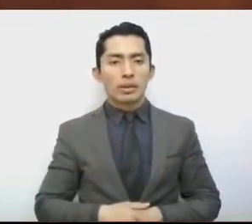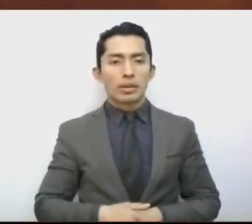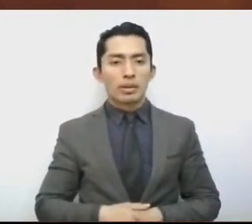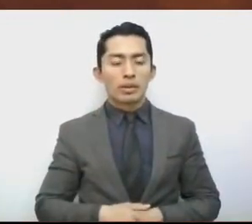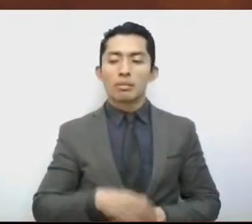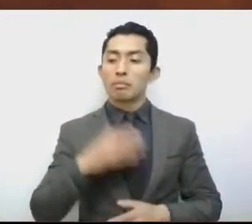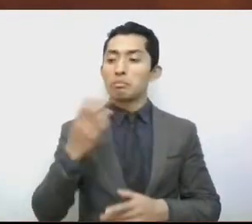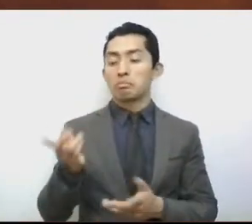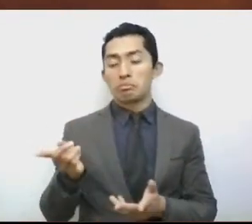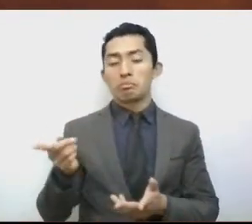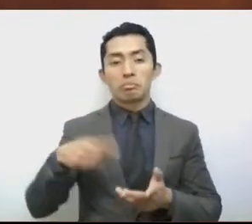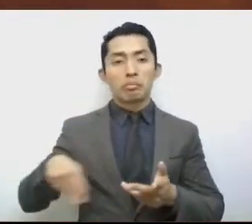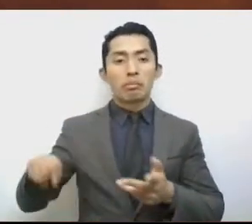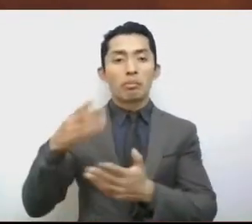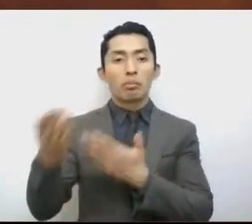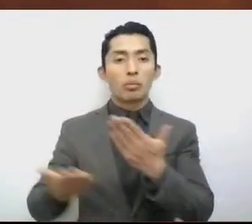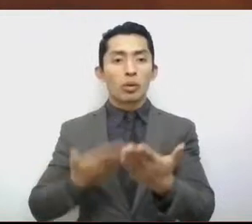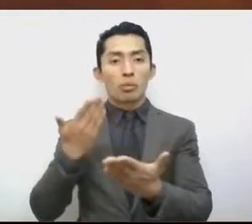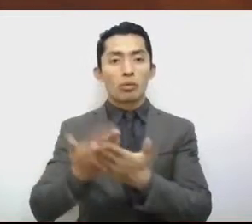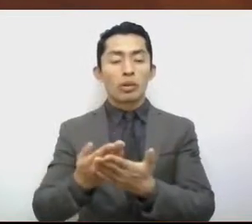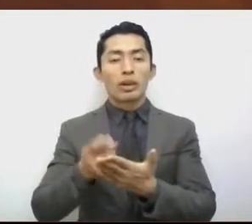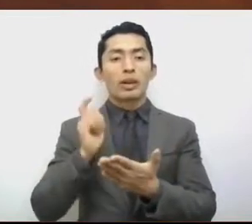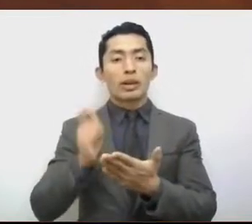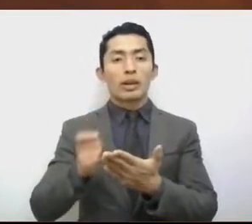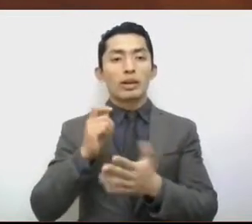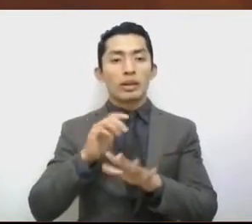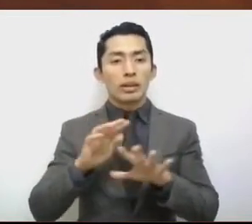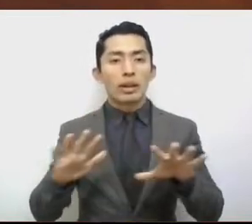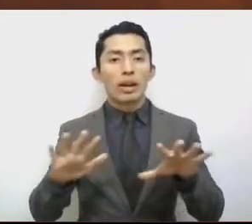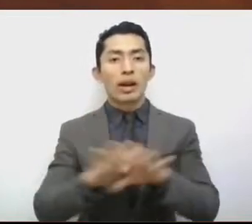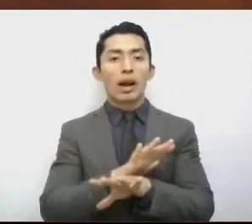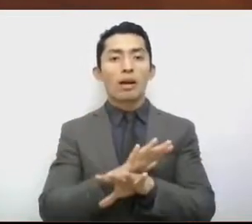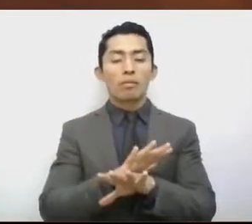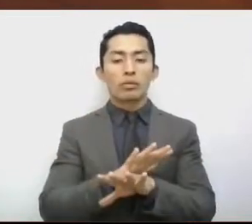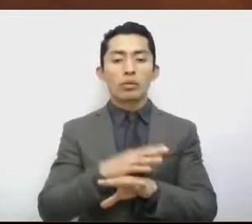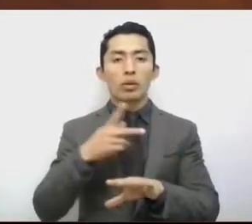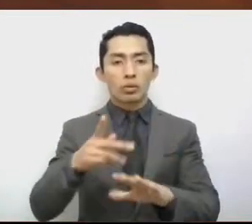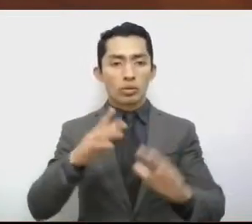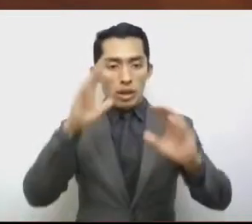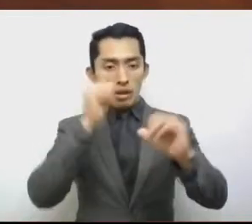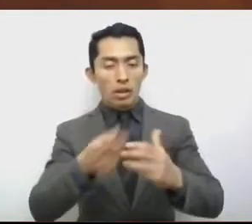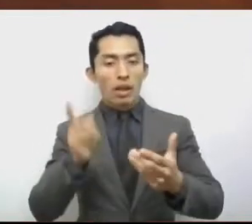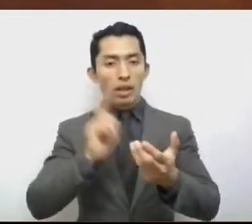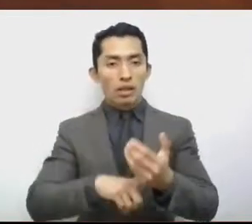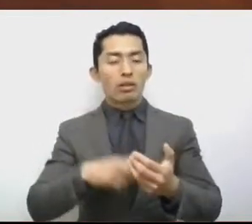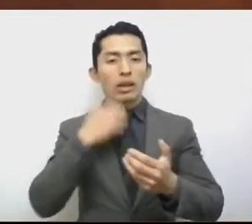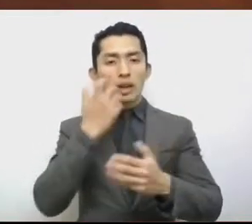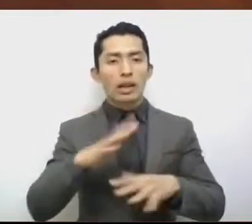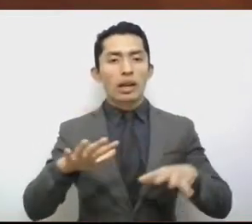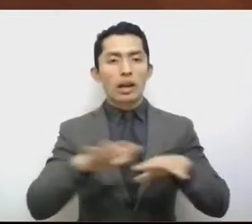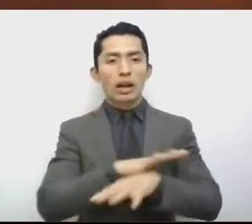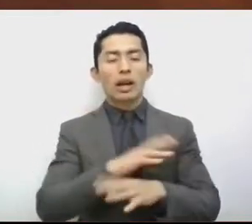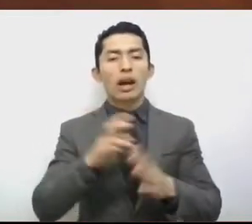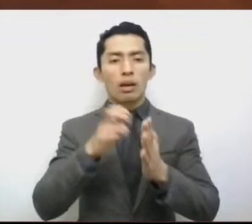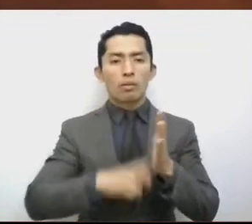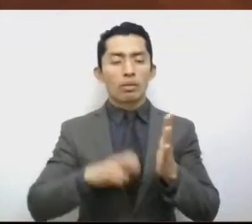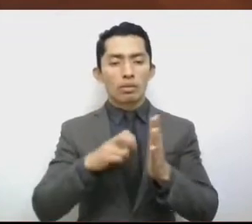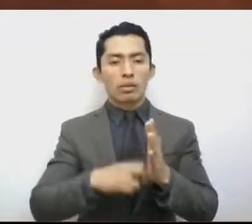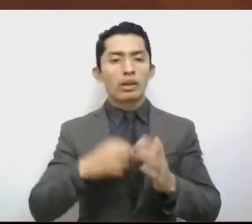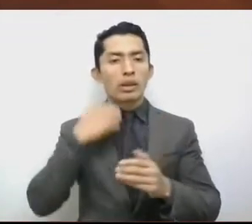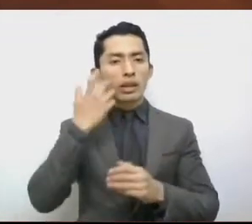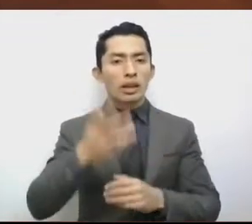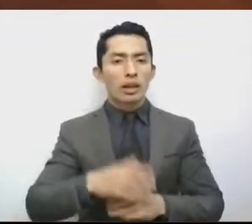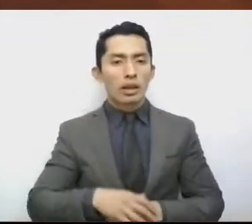la modificación del punto de acuerdo. Desde luego que